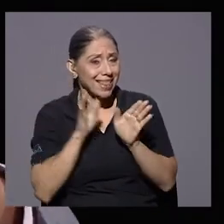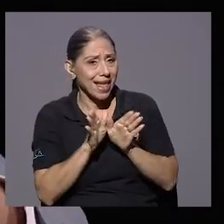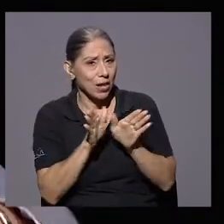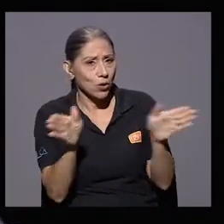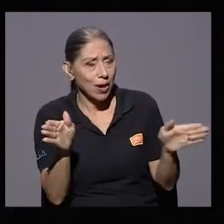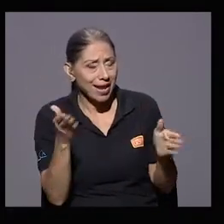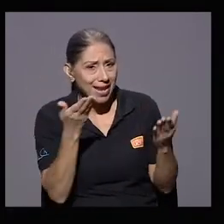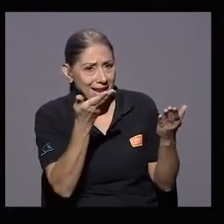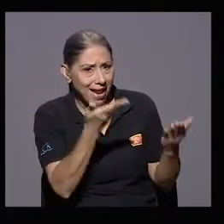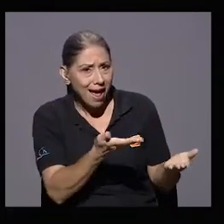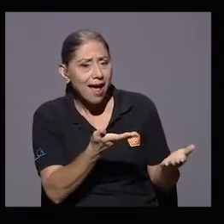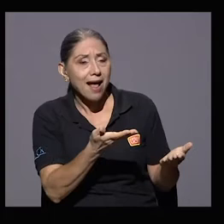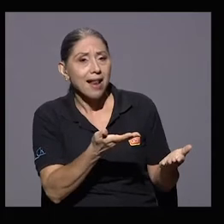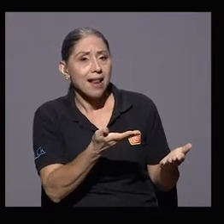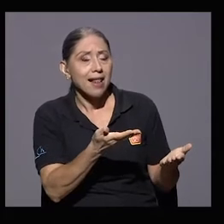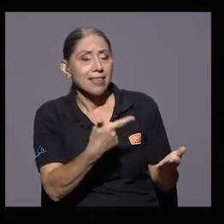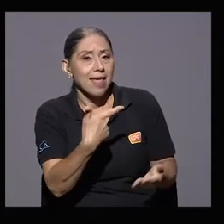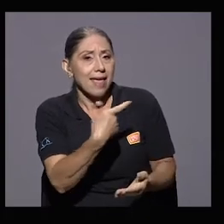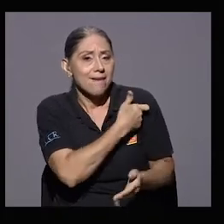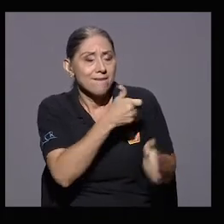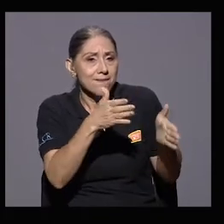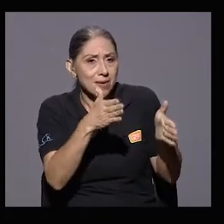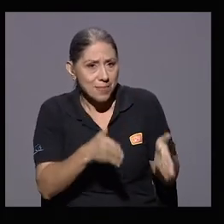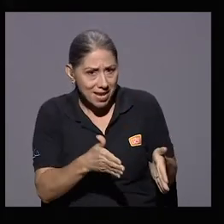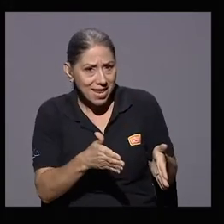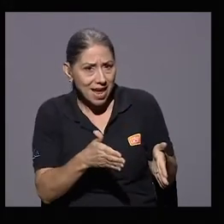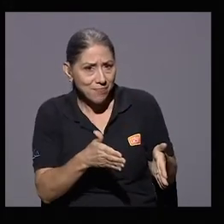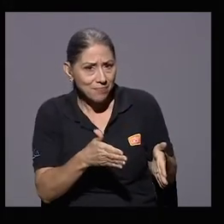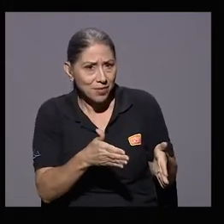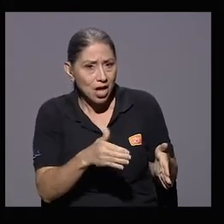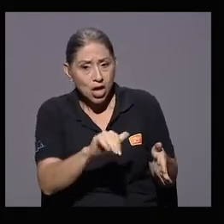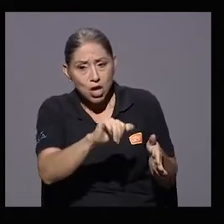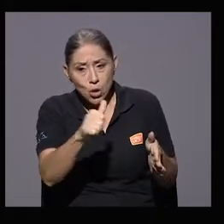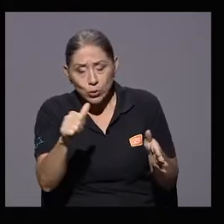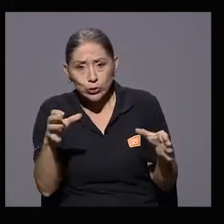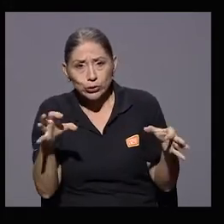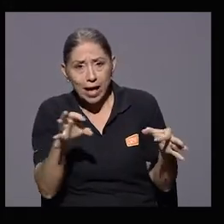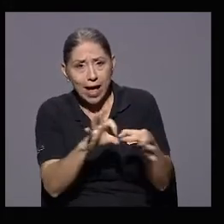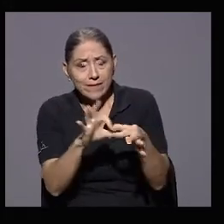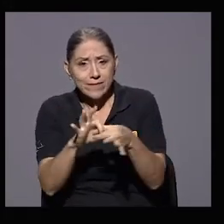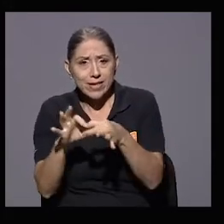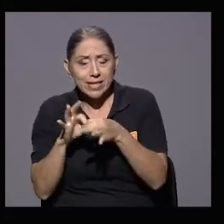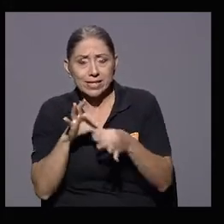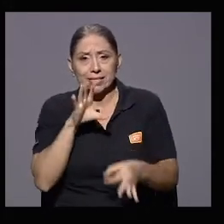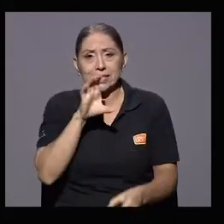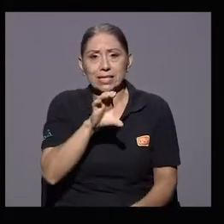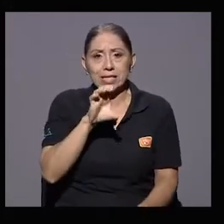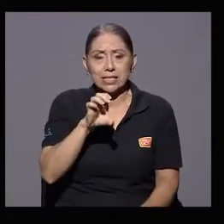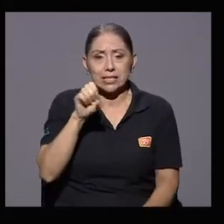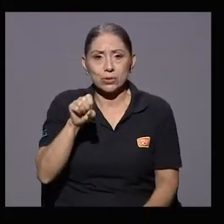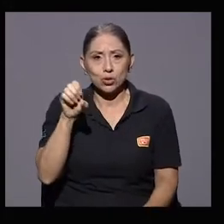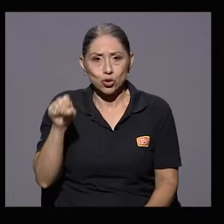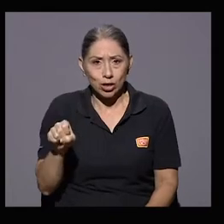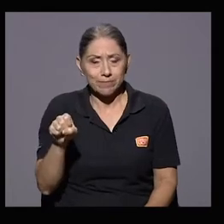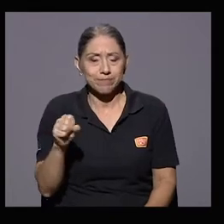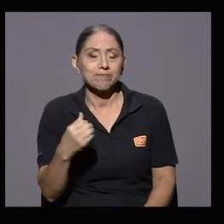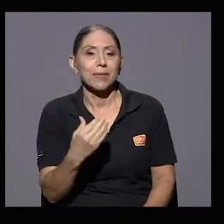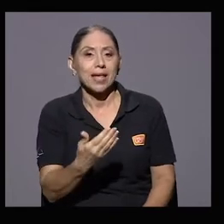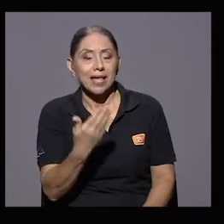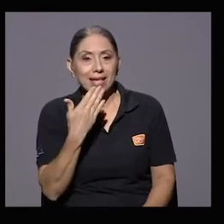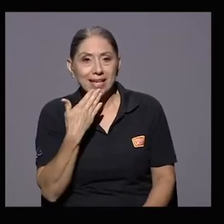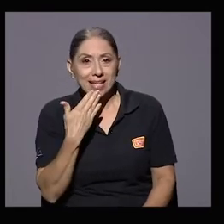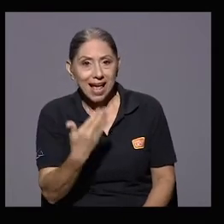de enfermería y afines de la Caja Costaricense del Seguro Social. Y gracias